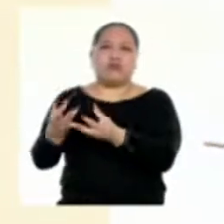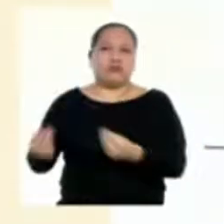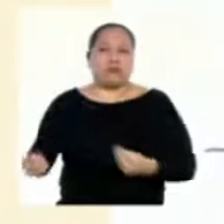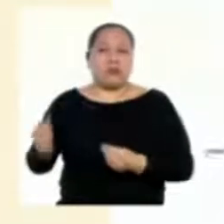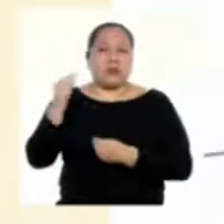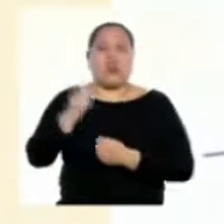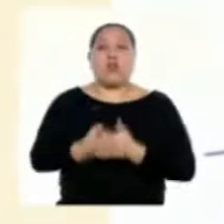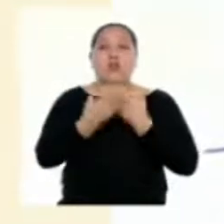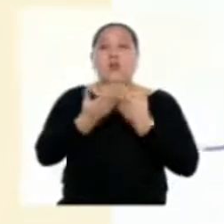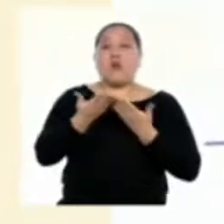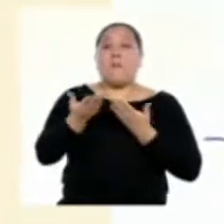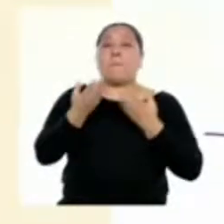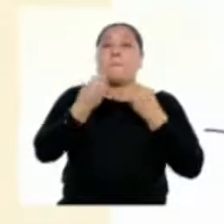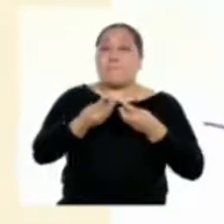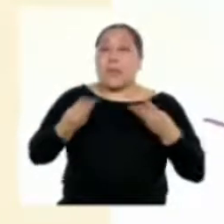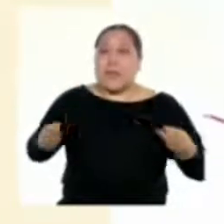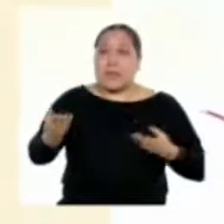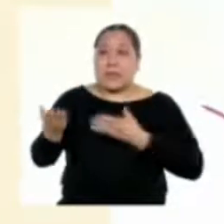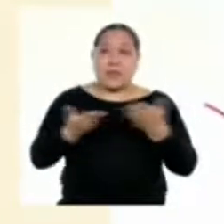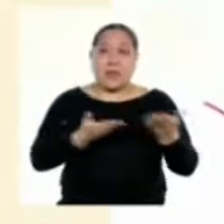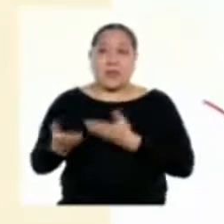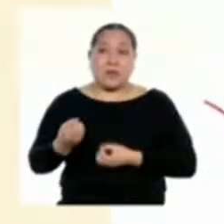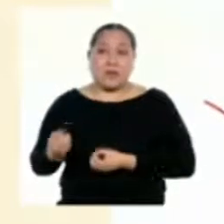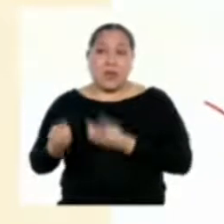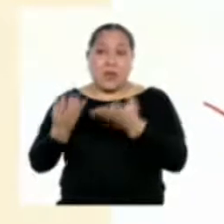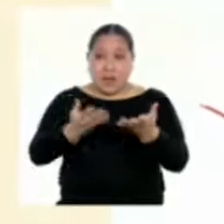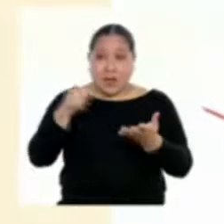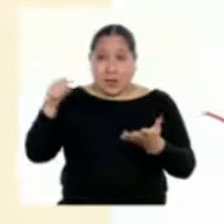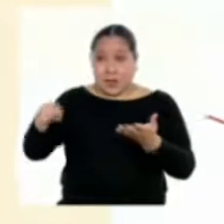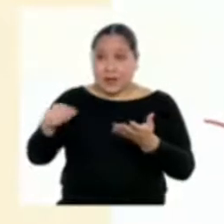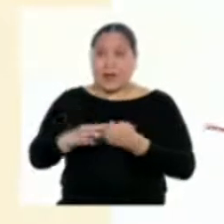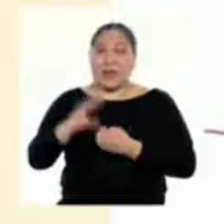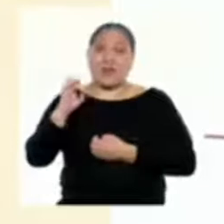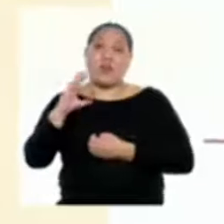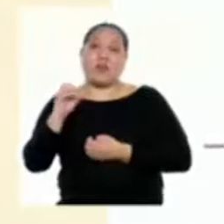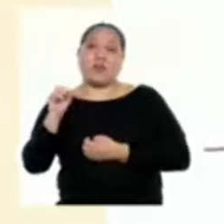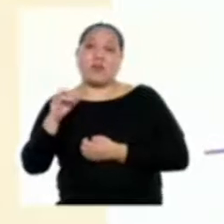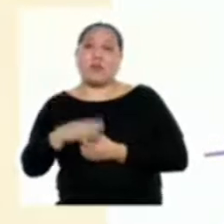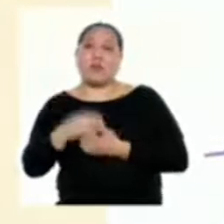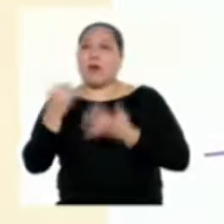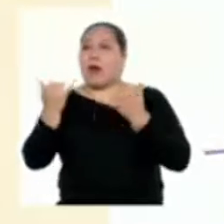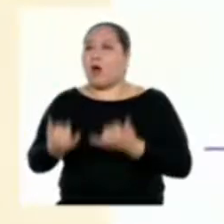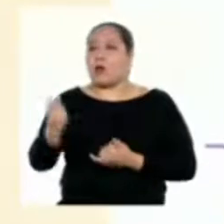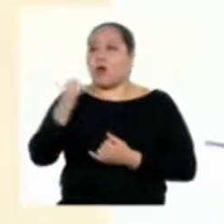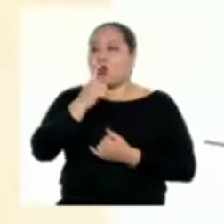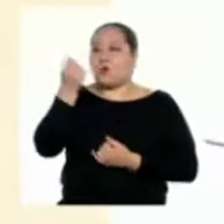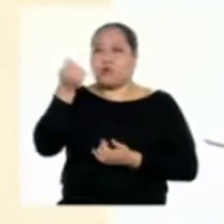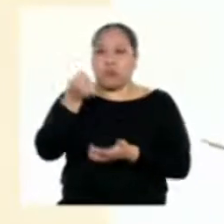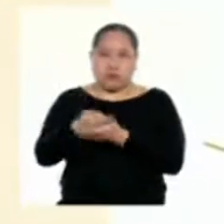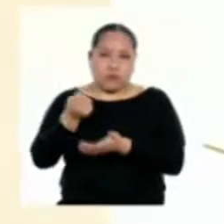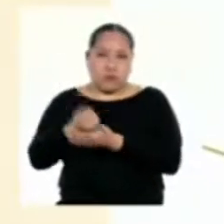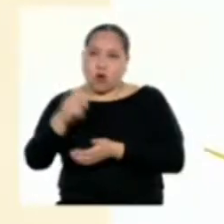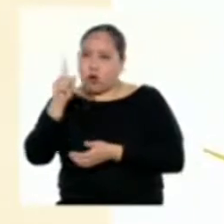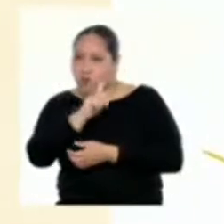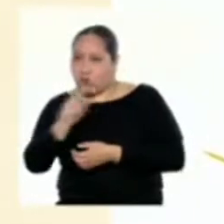servicios aportados por la biodiversidad y los ecosistemas, tengan o no actualmente un precio de mercado, tienen un valor esencial